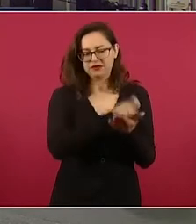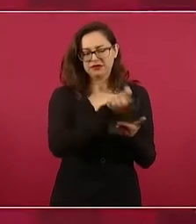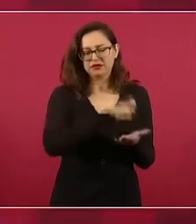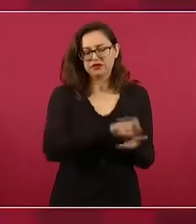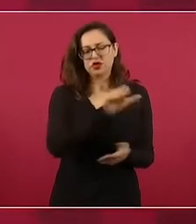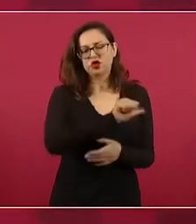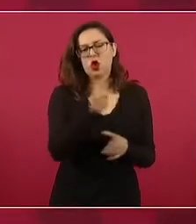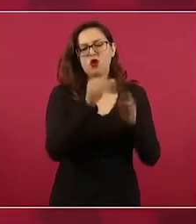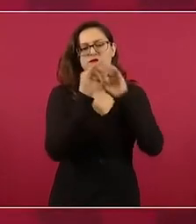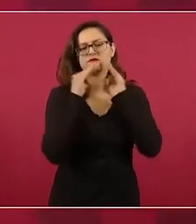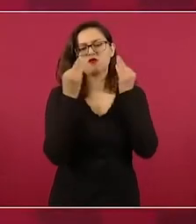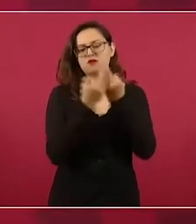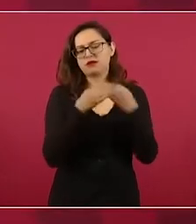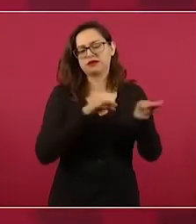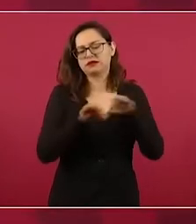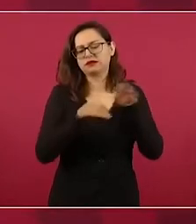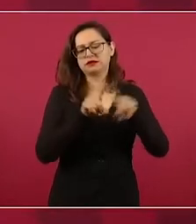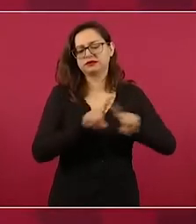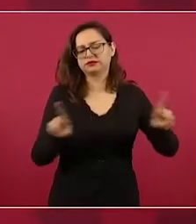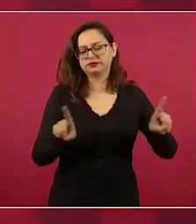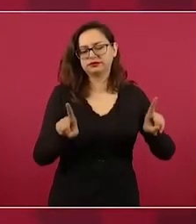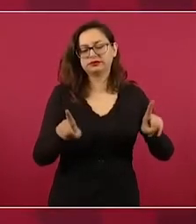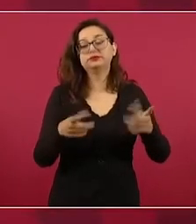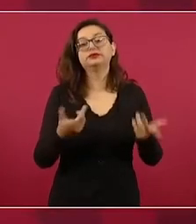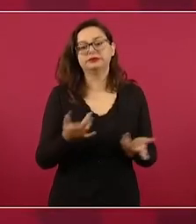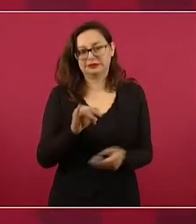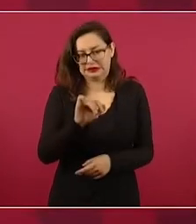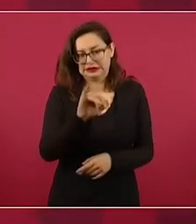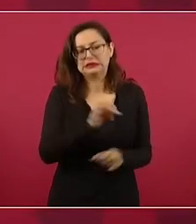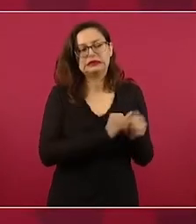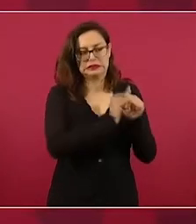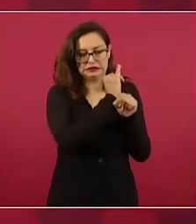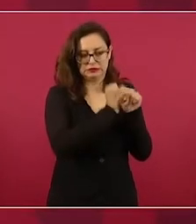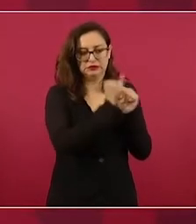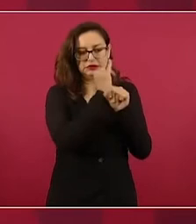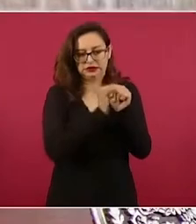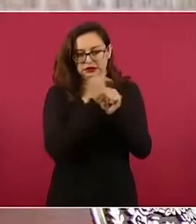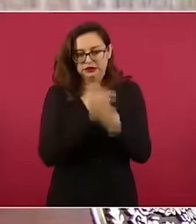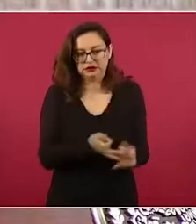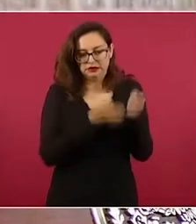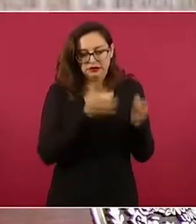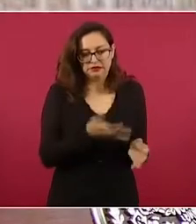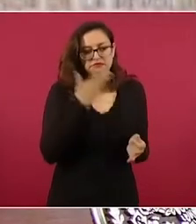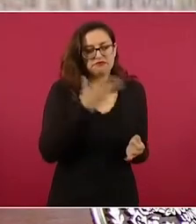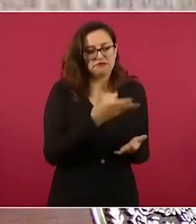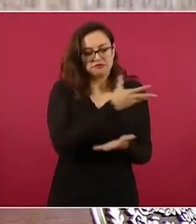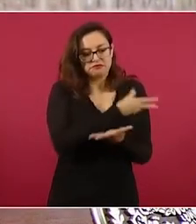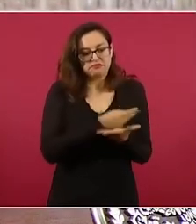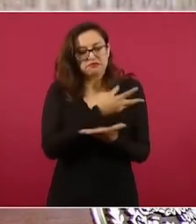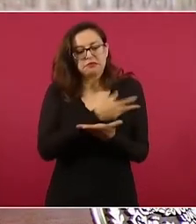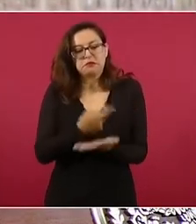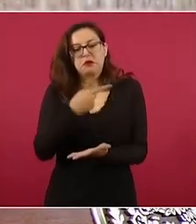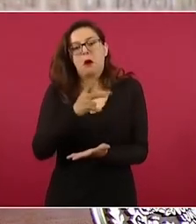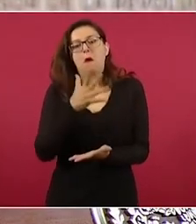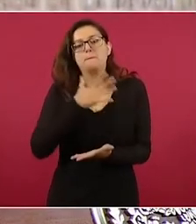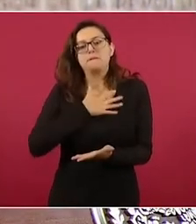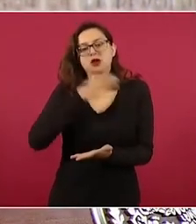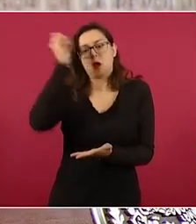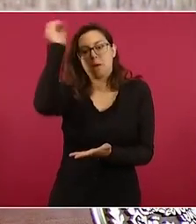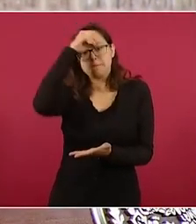trabajo, desde luego con fuentes originarias, pero con mi interpretación.